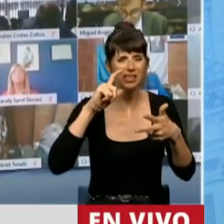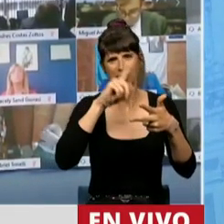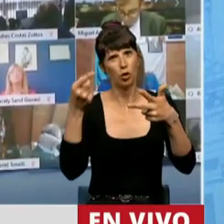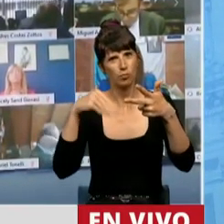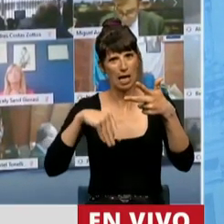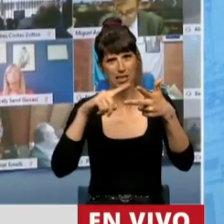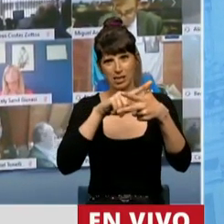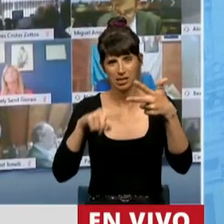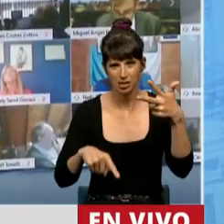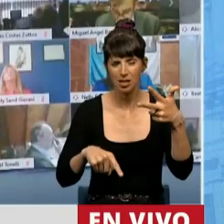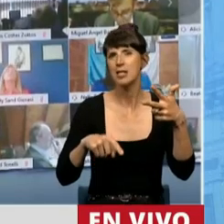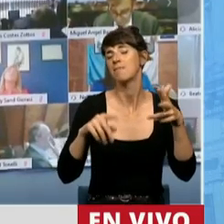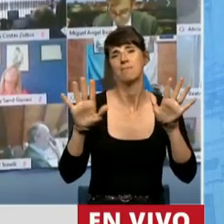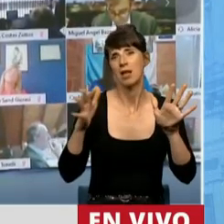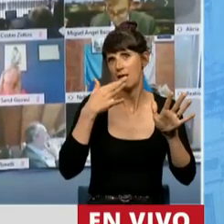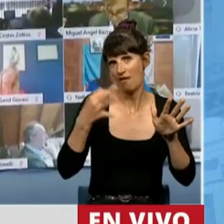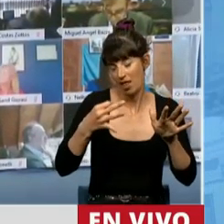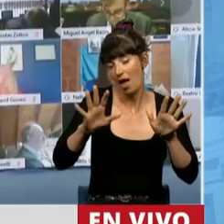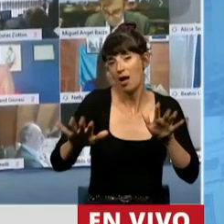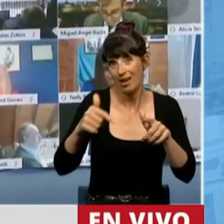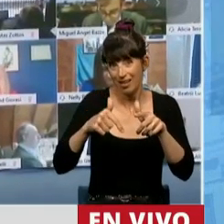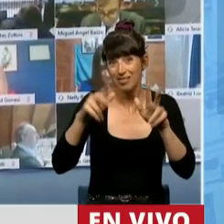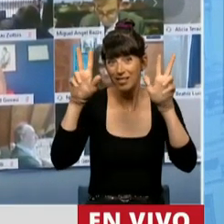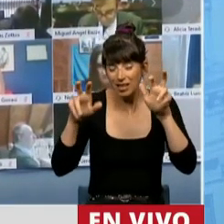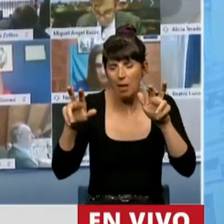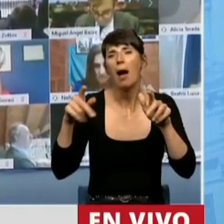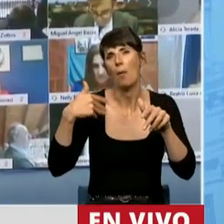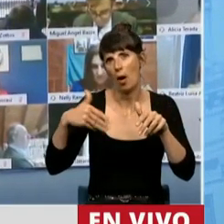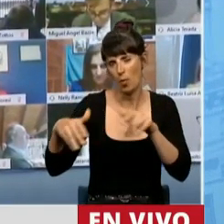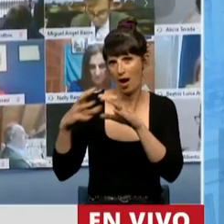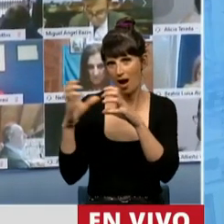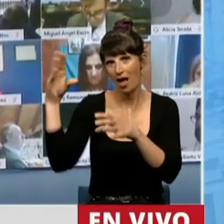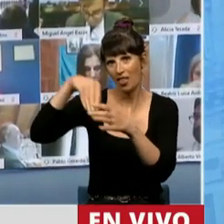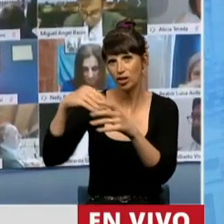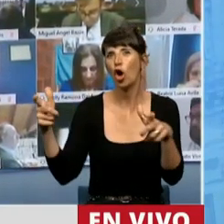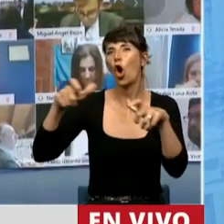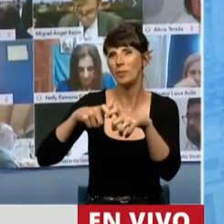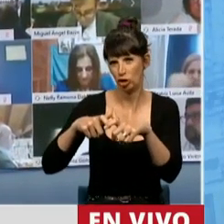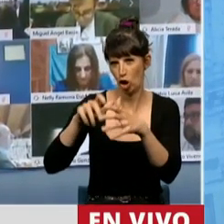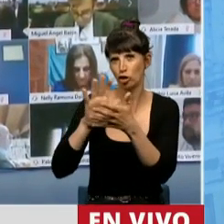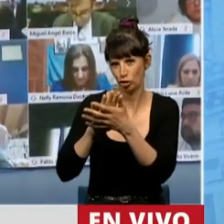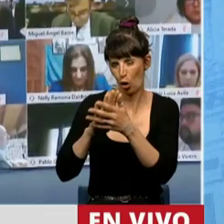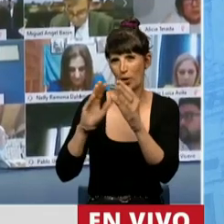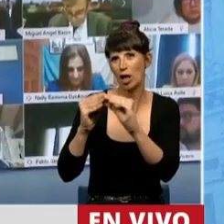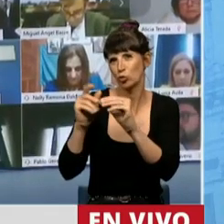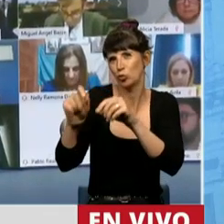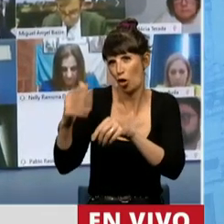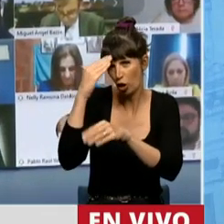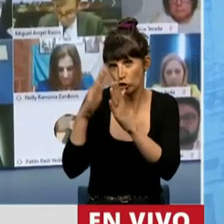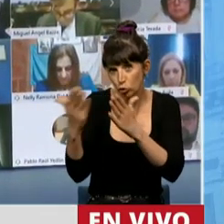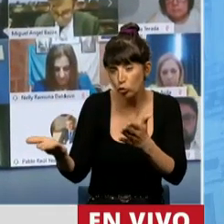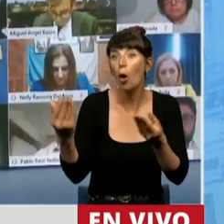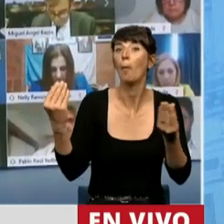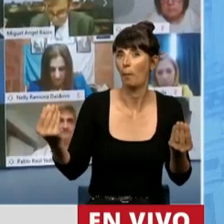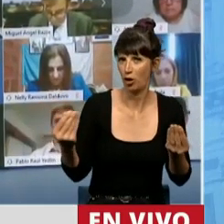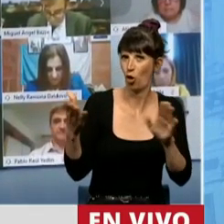se debatirá oportunamente en la Comisión de Asuntos Constitucionales, pero como el tema fue traído a este recinto, me